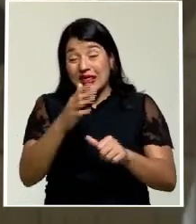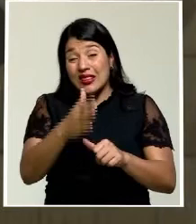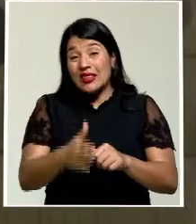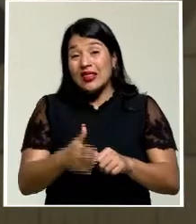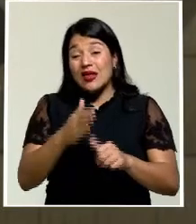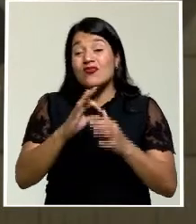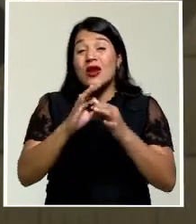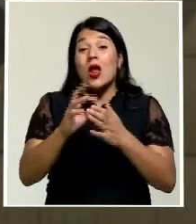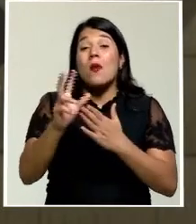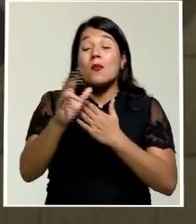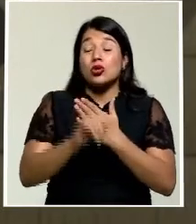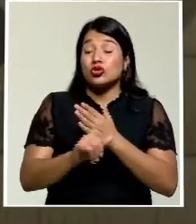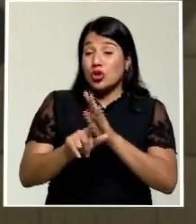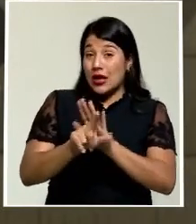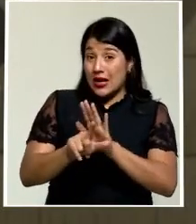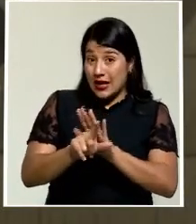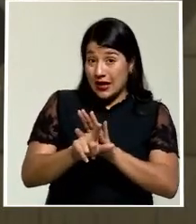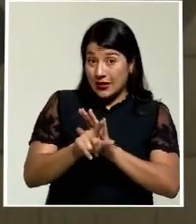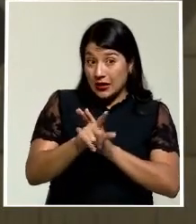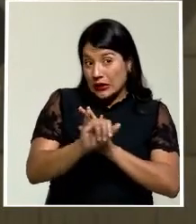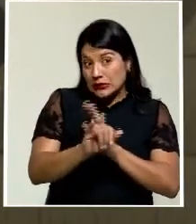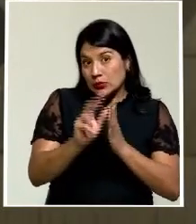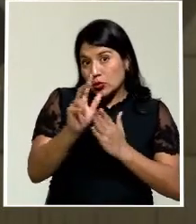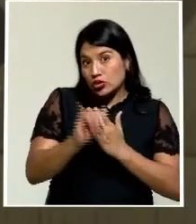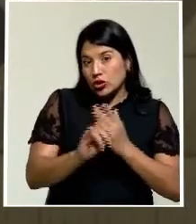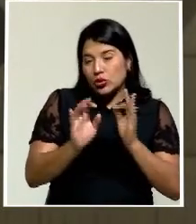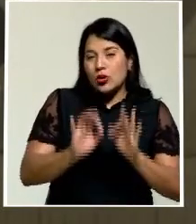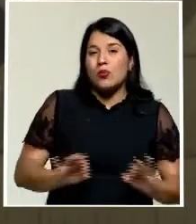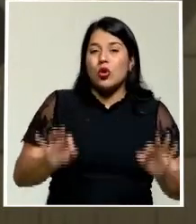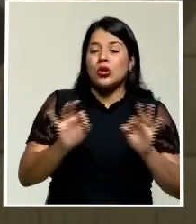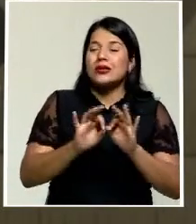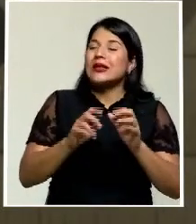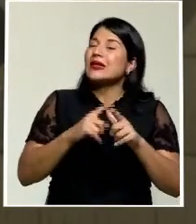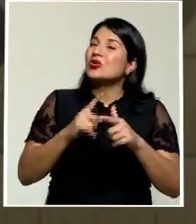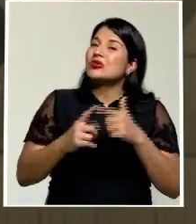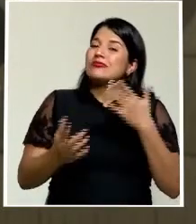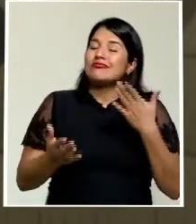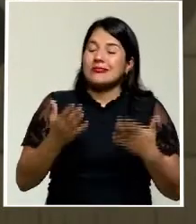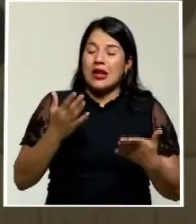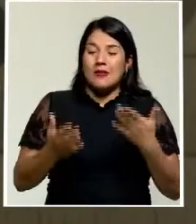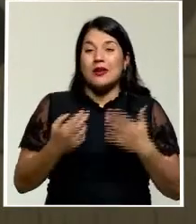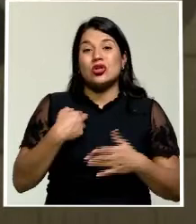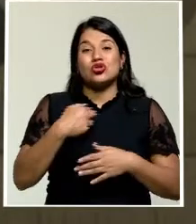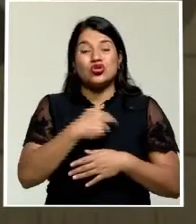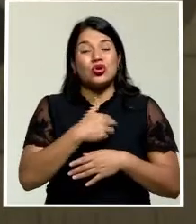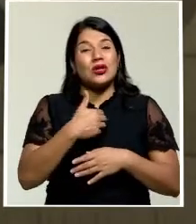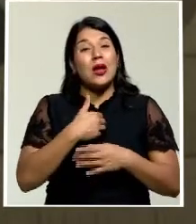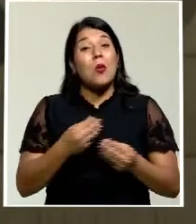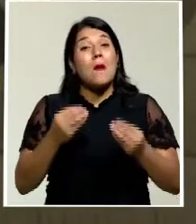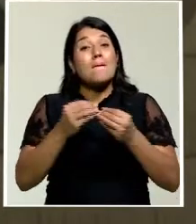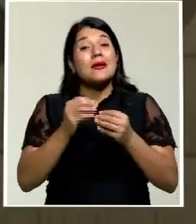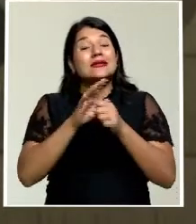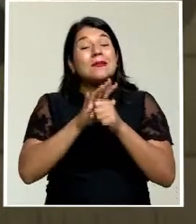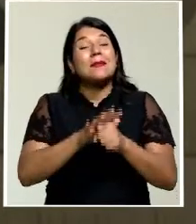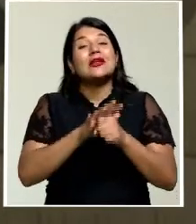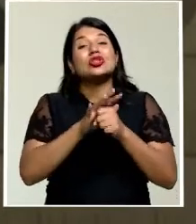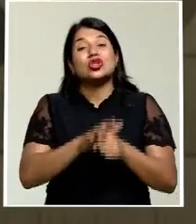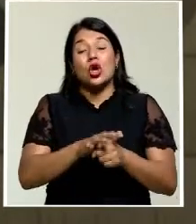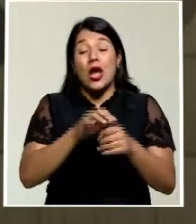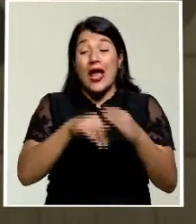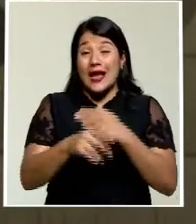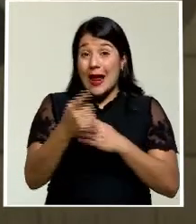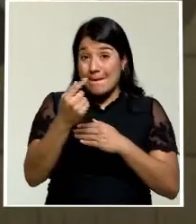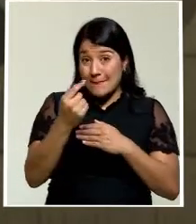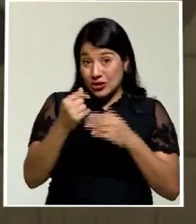muy importantes, es posible que más bien entonces lo que tengamos sea mayor presión sobre el tipo de cambio. De manera que lo que